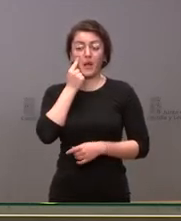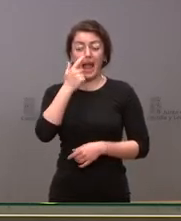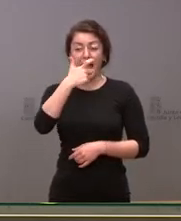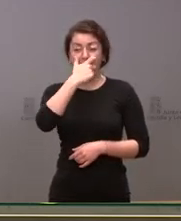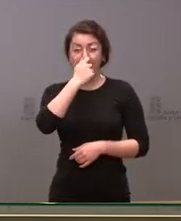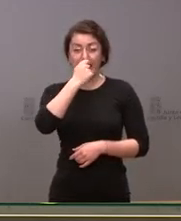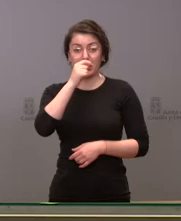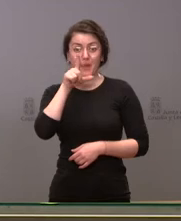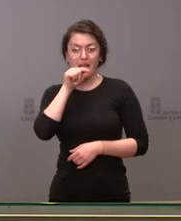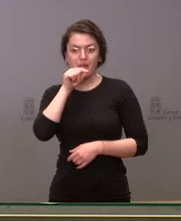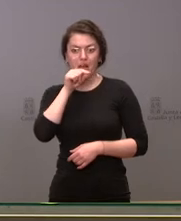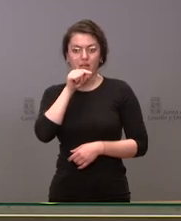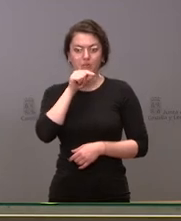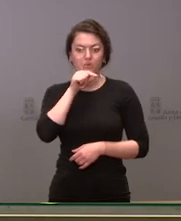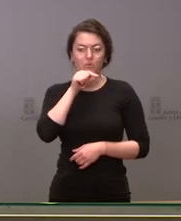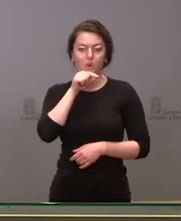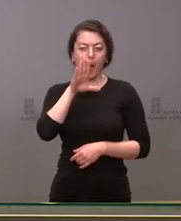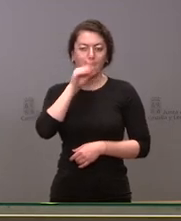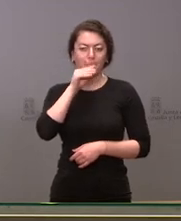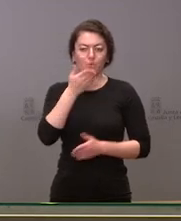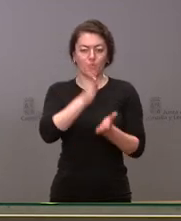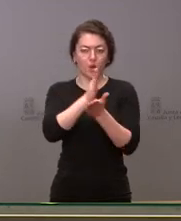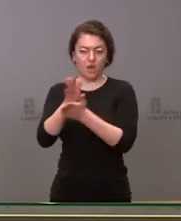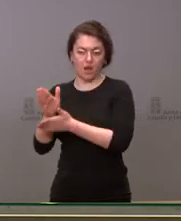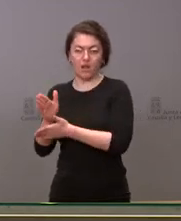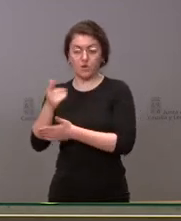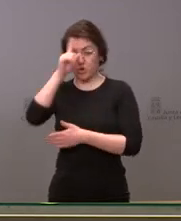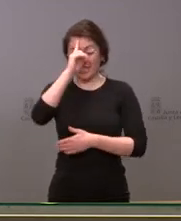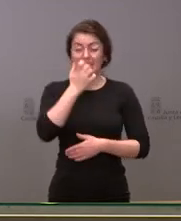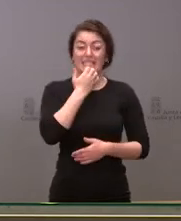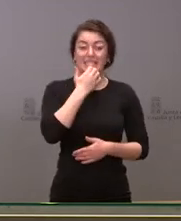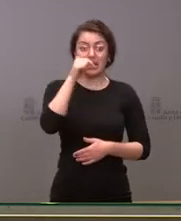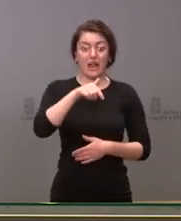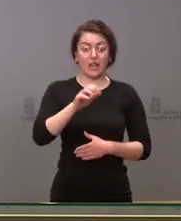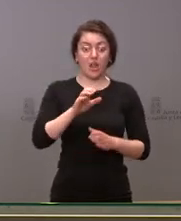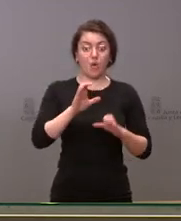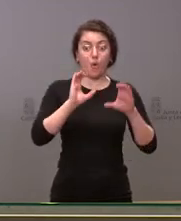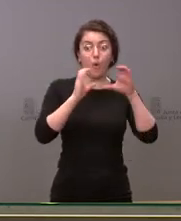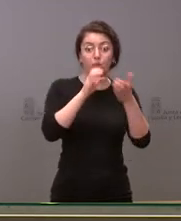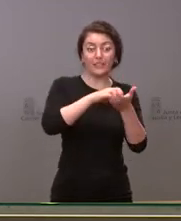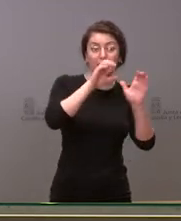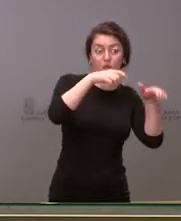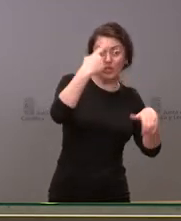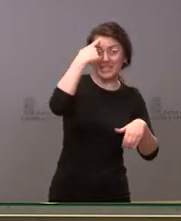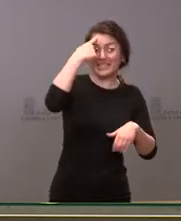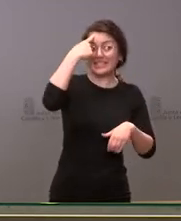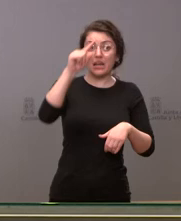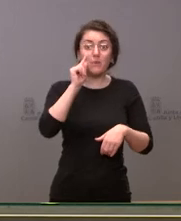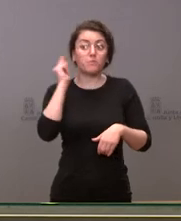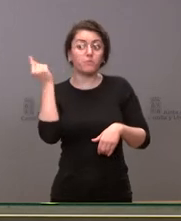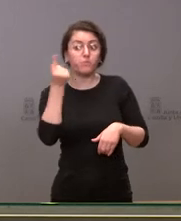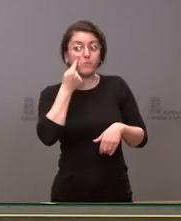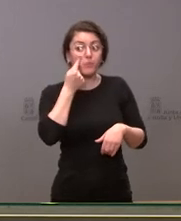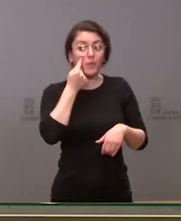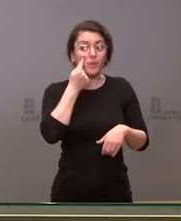varias ocas yo no sé si desde la Junta de Castilla y León se tiene constancia de más casos o eso es algo concreto